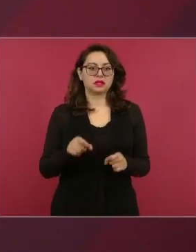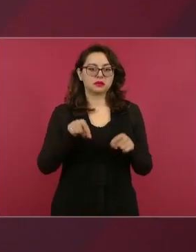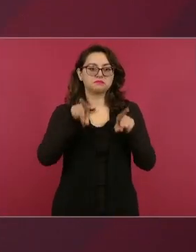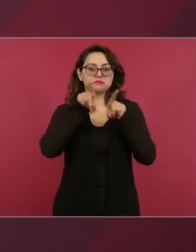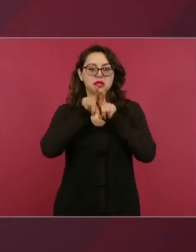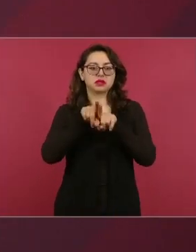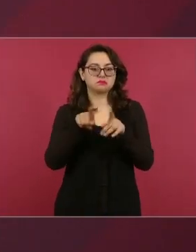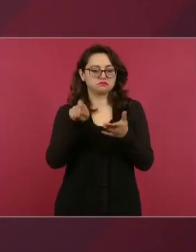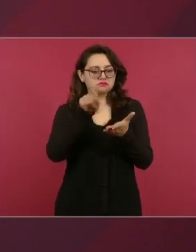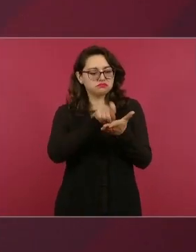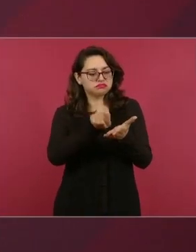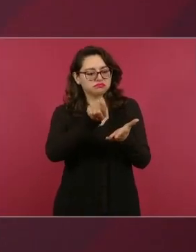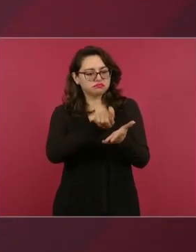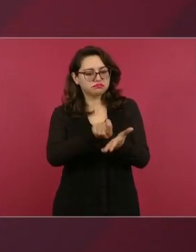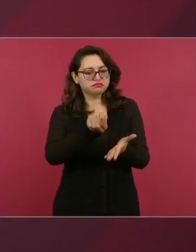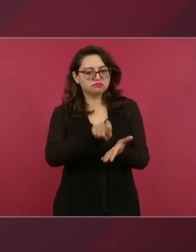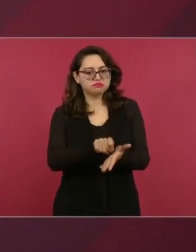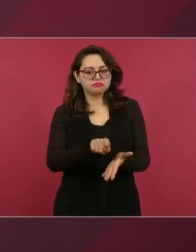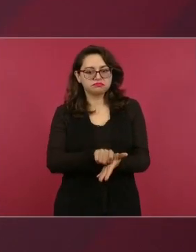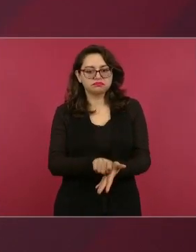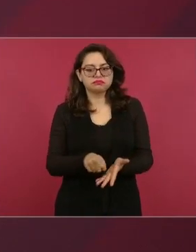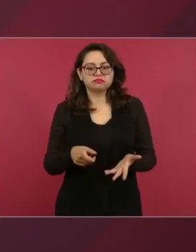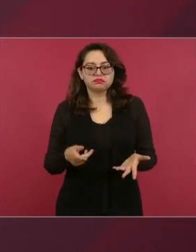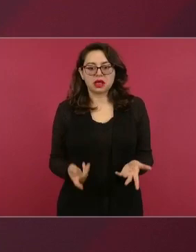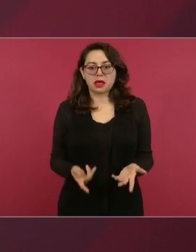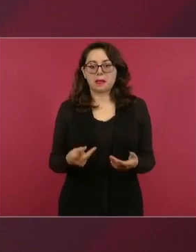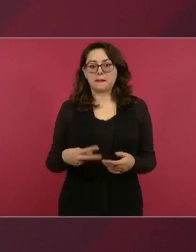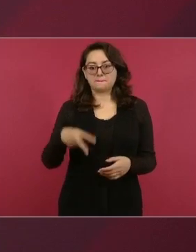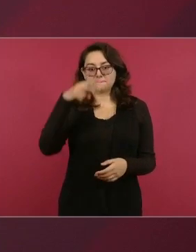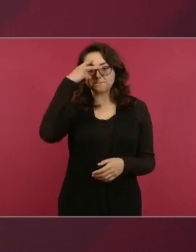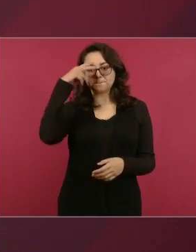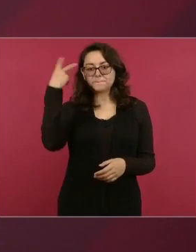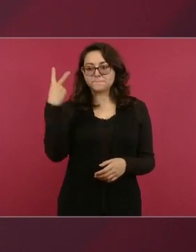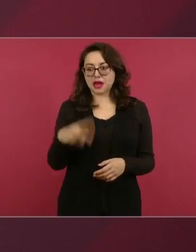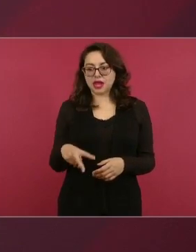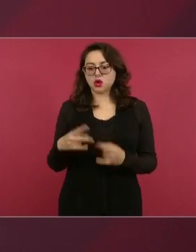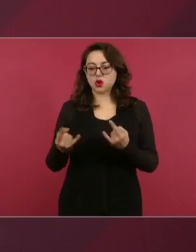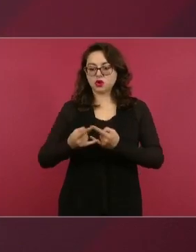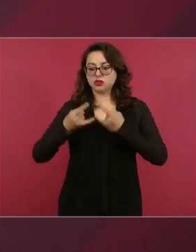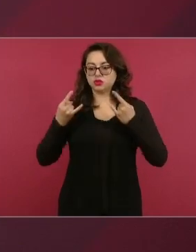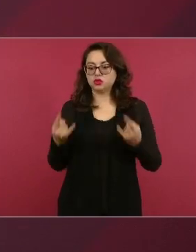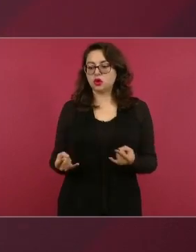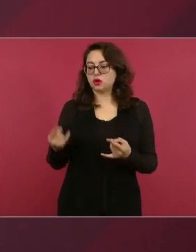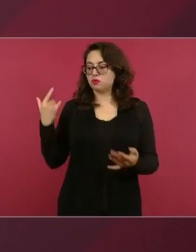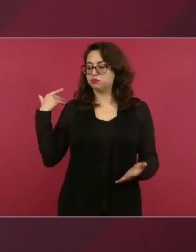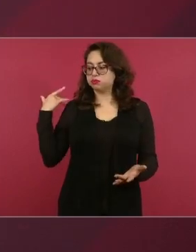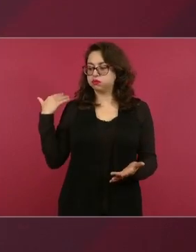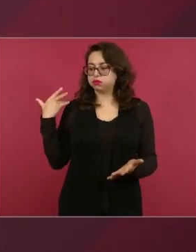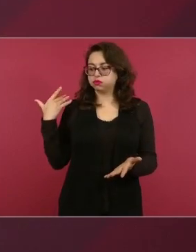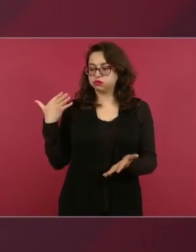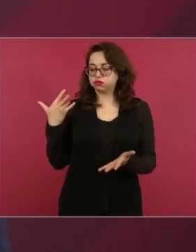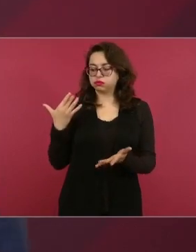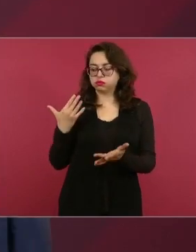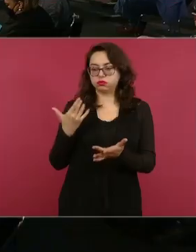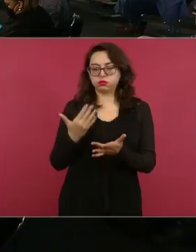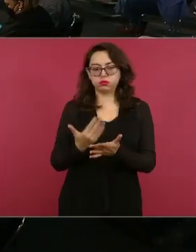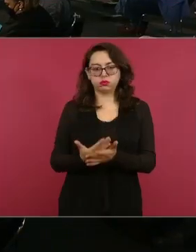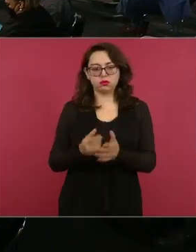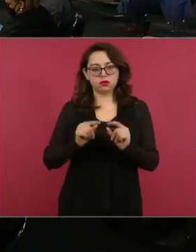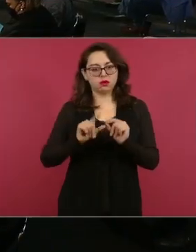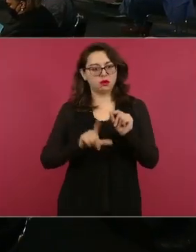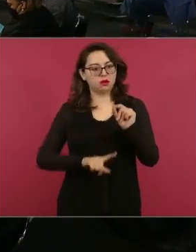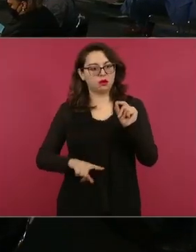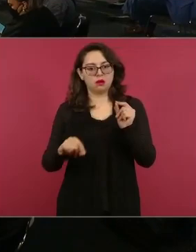de que lo que somos actualmente se lo debemos a la